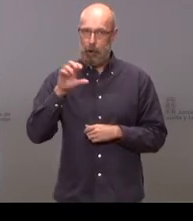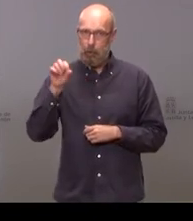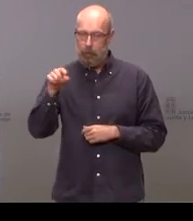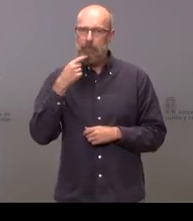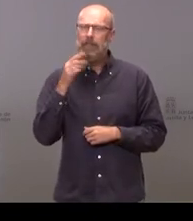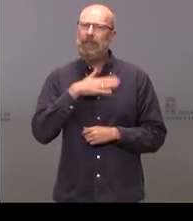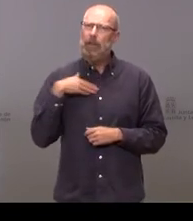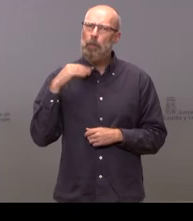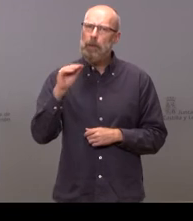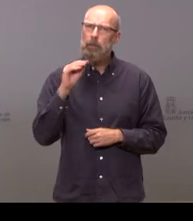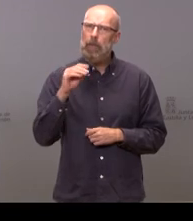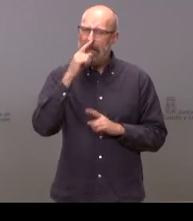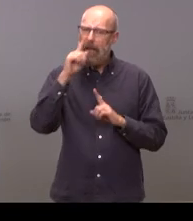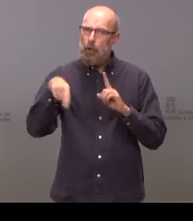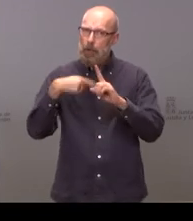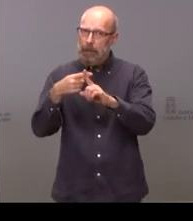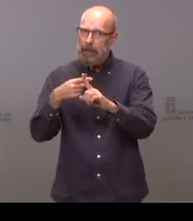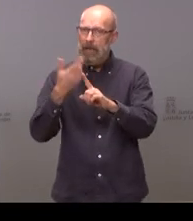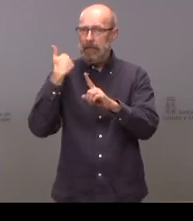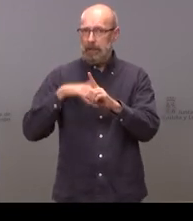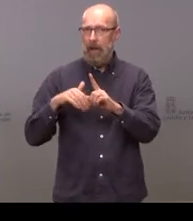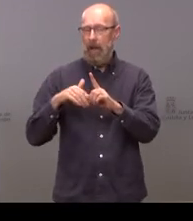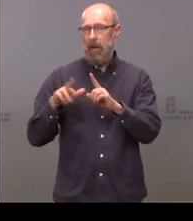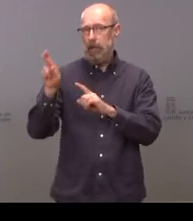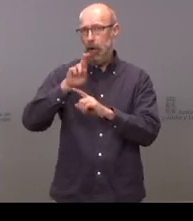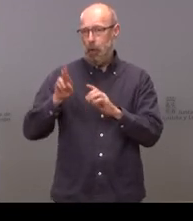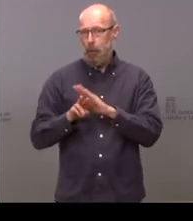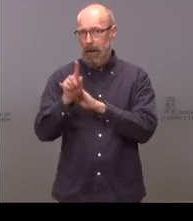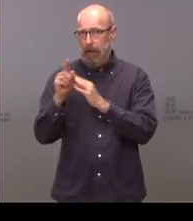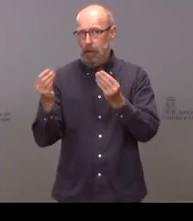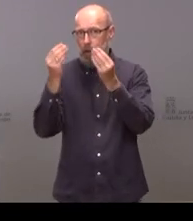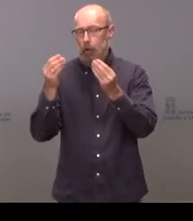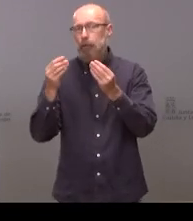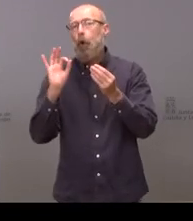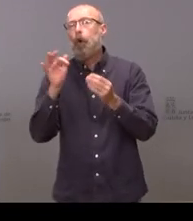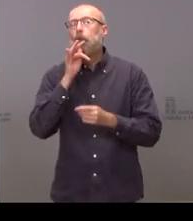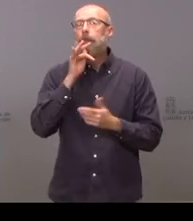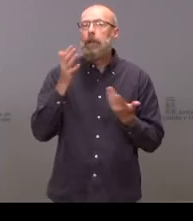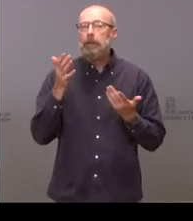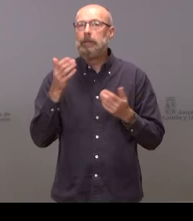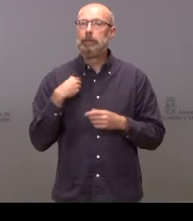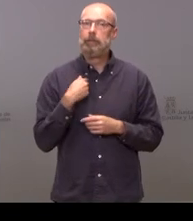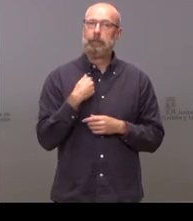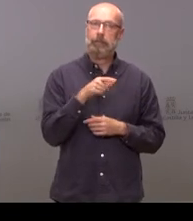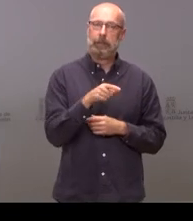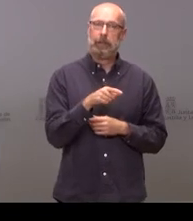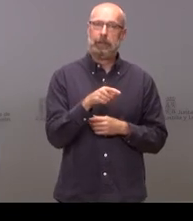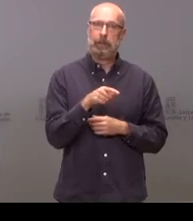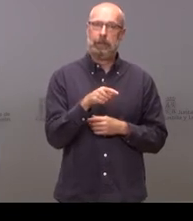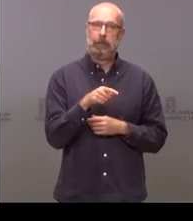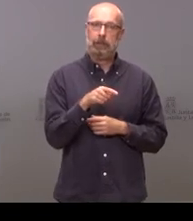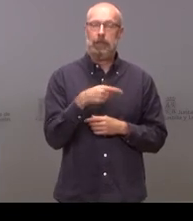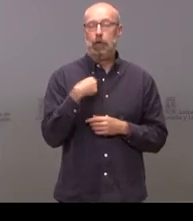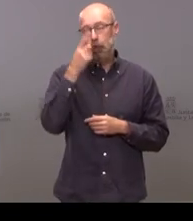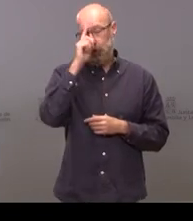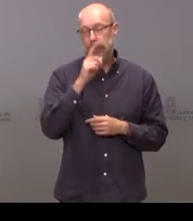este año que viene puede ser el año de la recuperación o todavía no a Suárez Quiñones y no sé